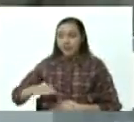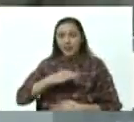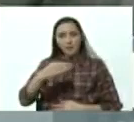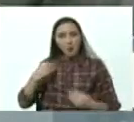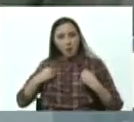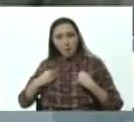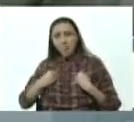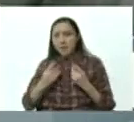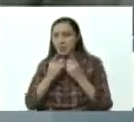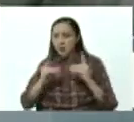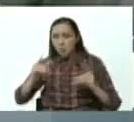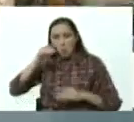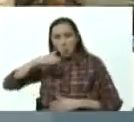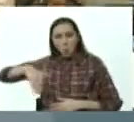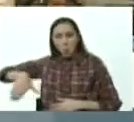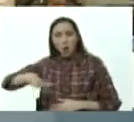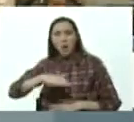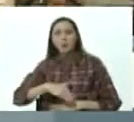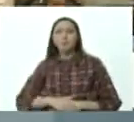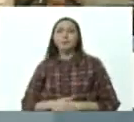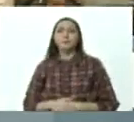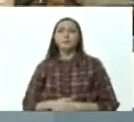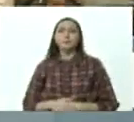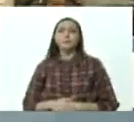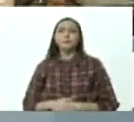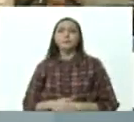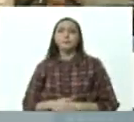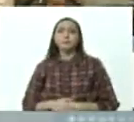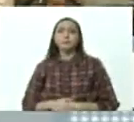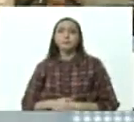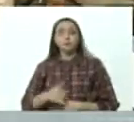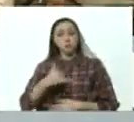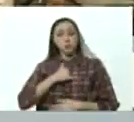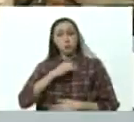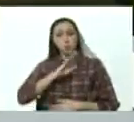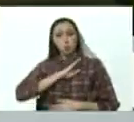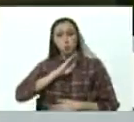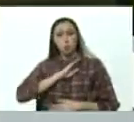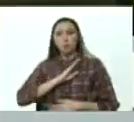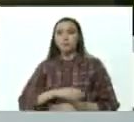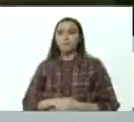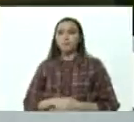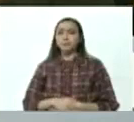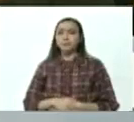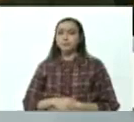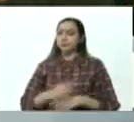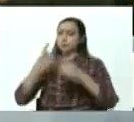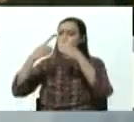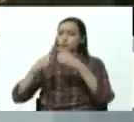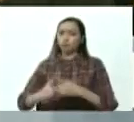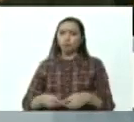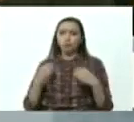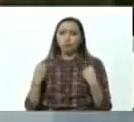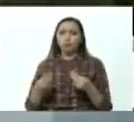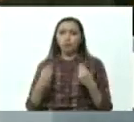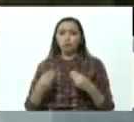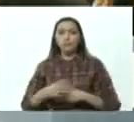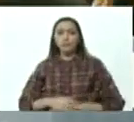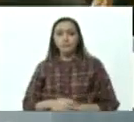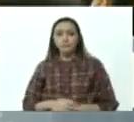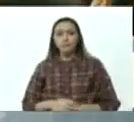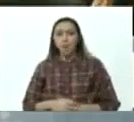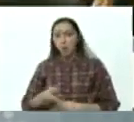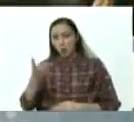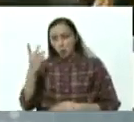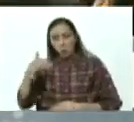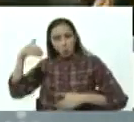democrática de los pueblos y por supuesto nuestro. Ya hemos perdido la cuenta de la cantidad de